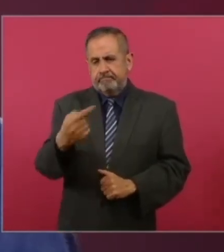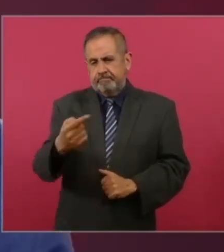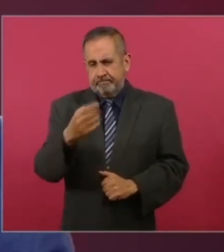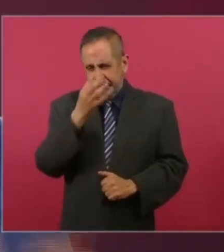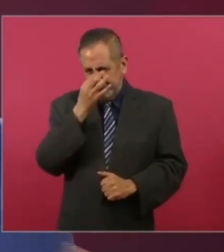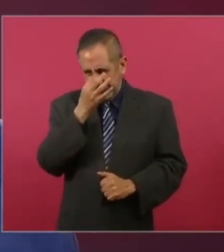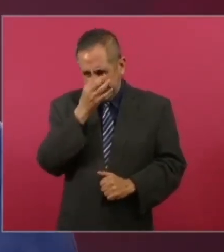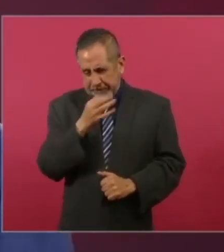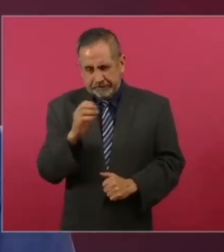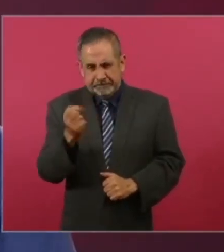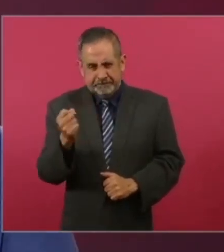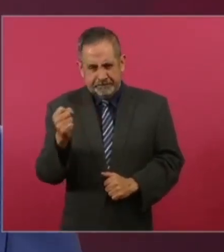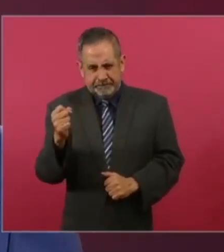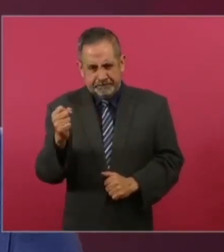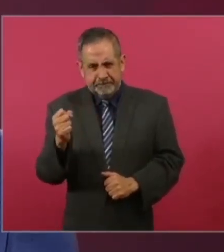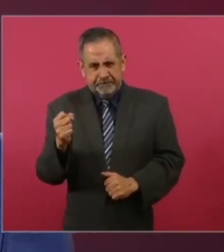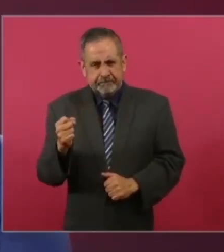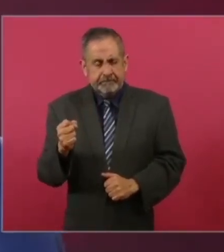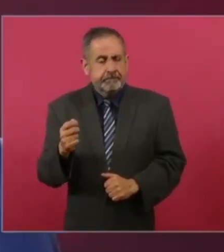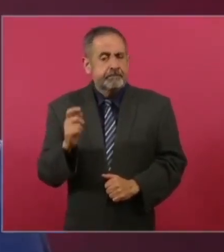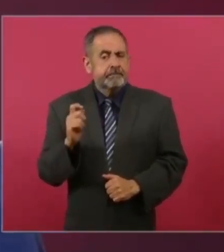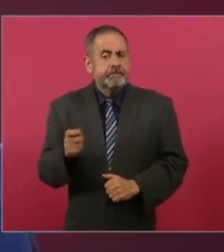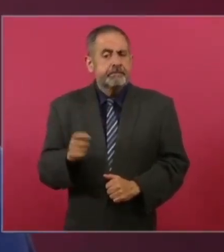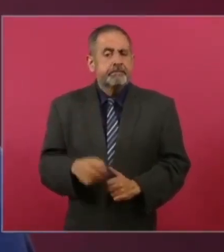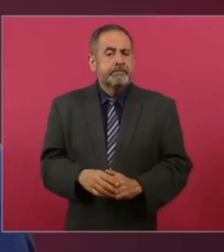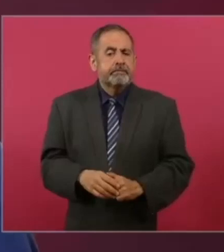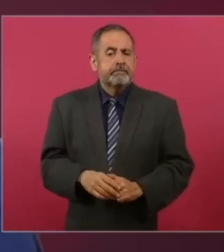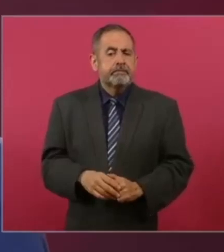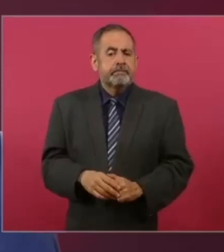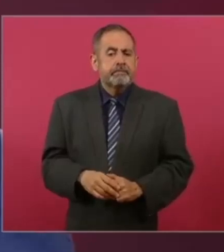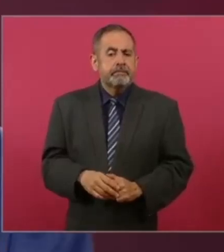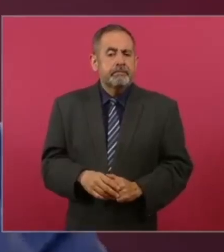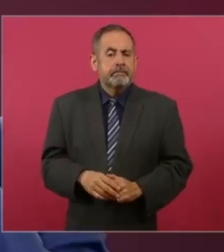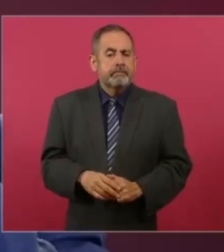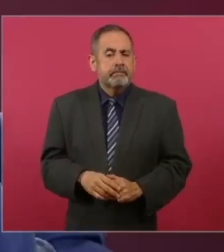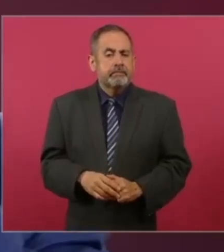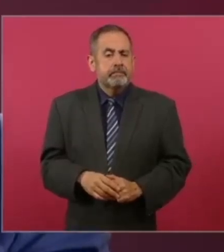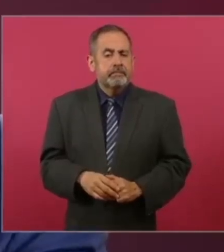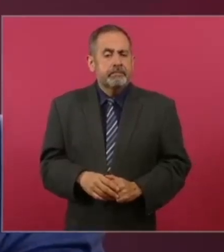dejo de